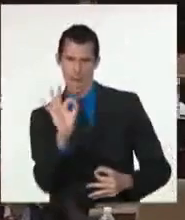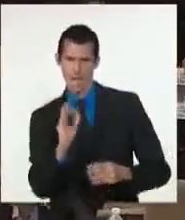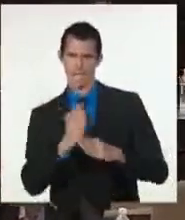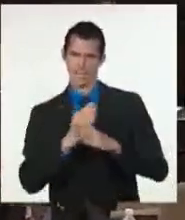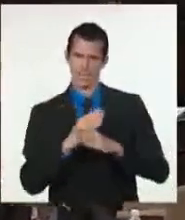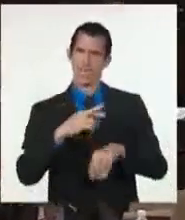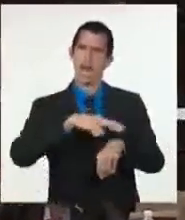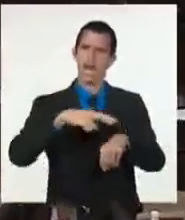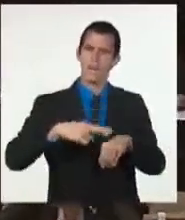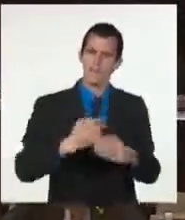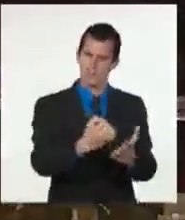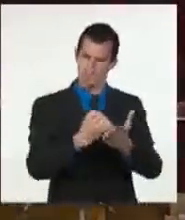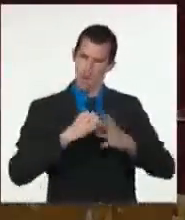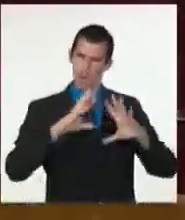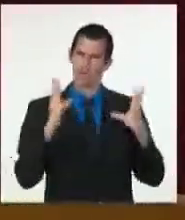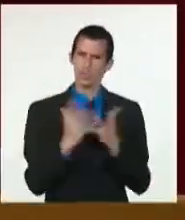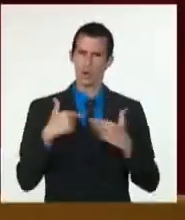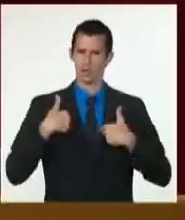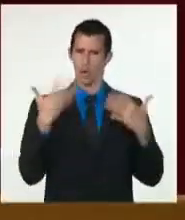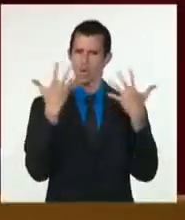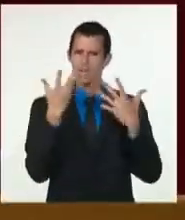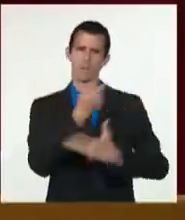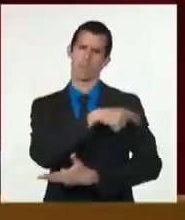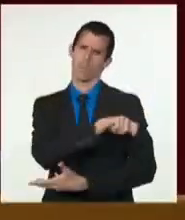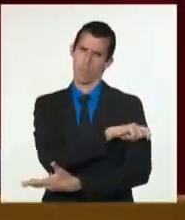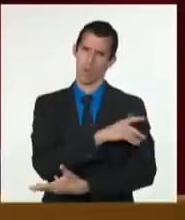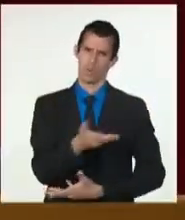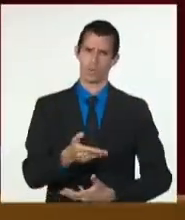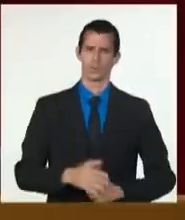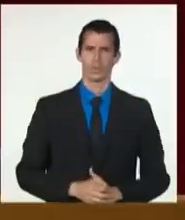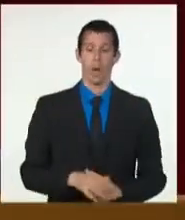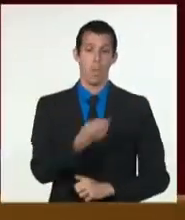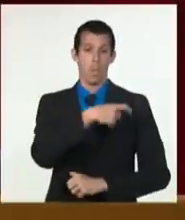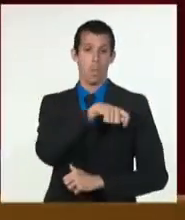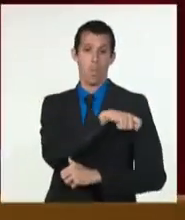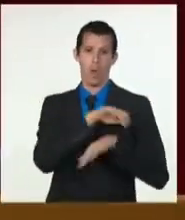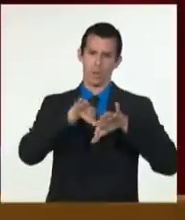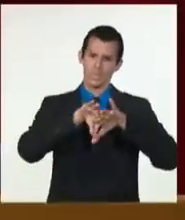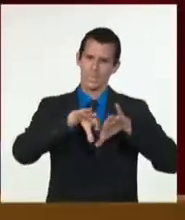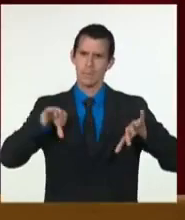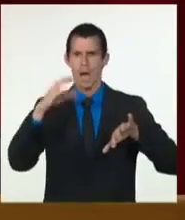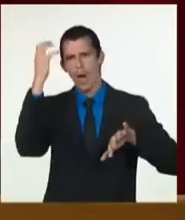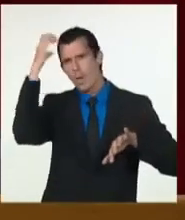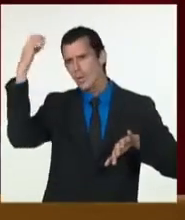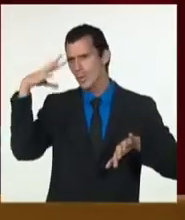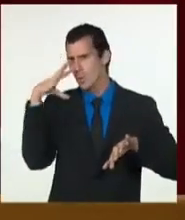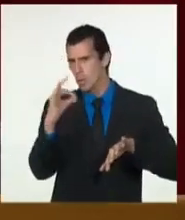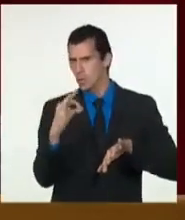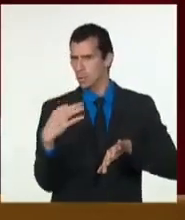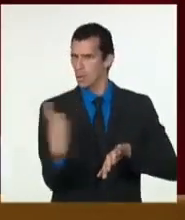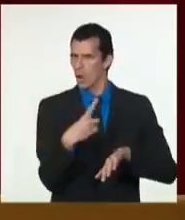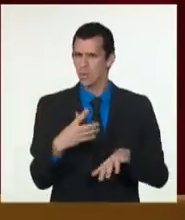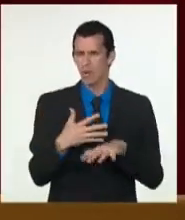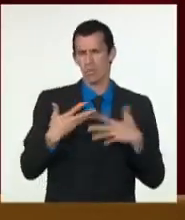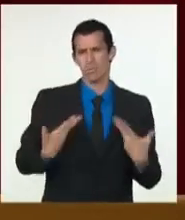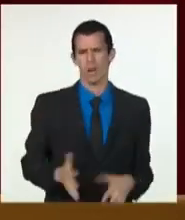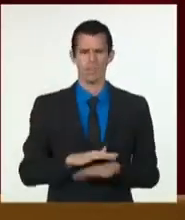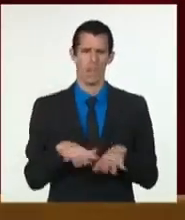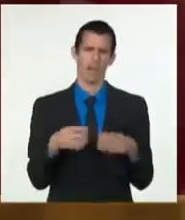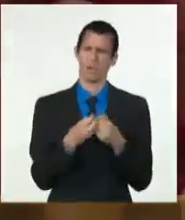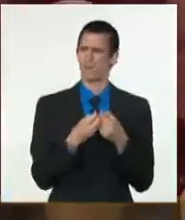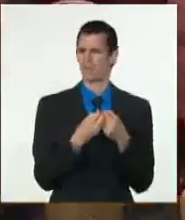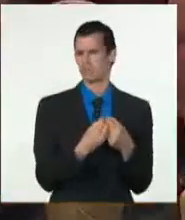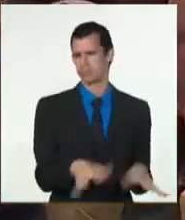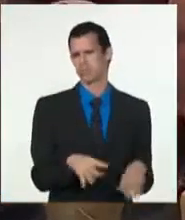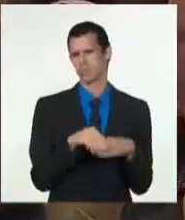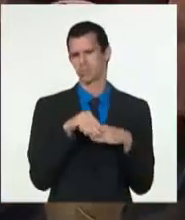a separar al pueblo de su gobierno, a que nos cansemos de insistir, a que bajemos los brazos, a que creamos